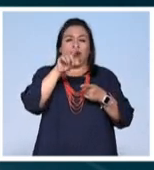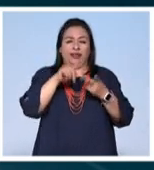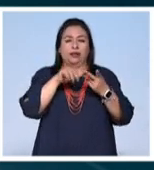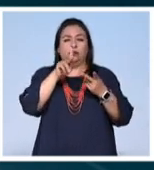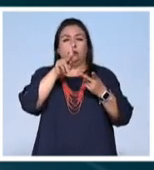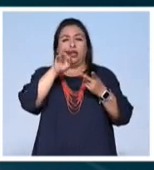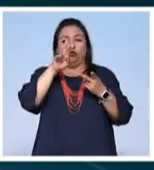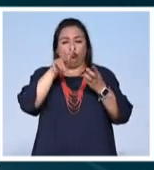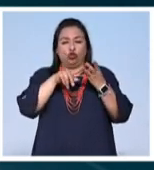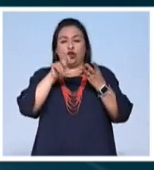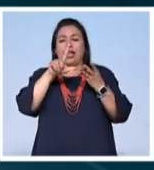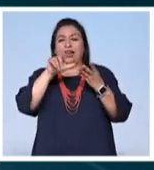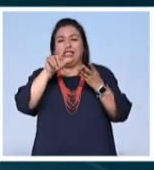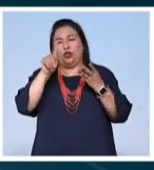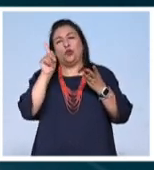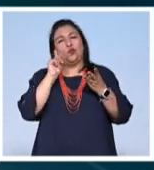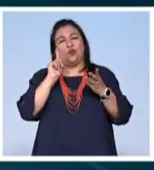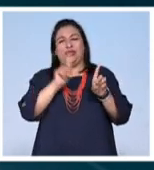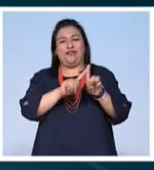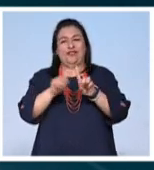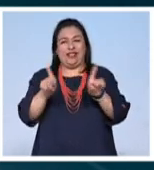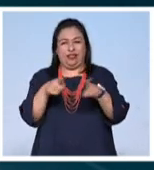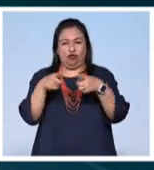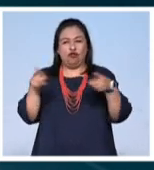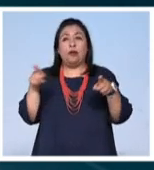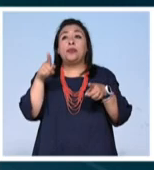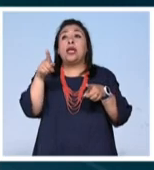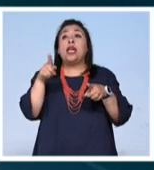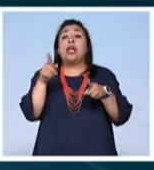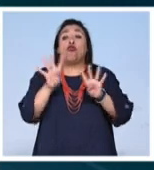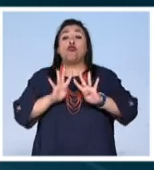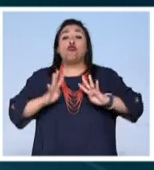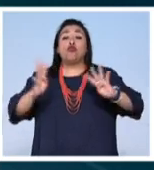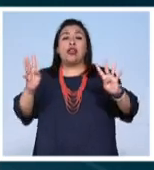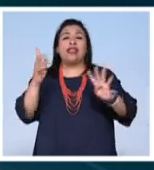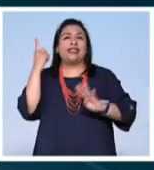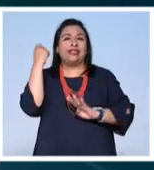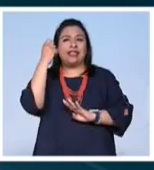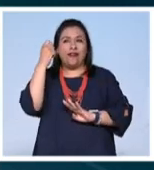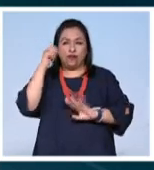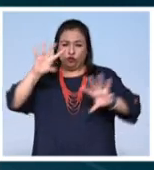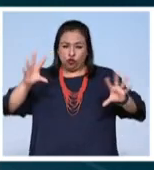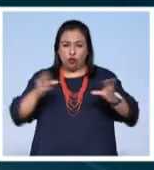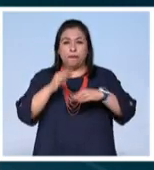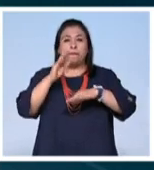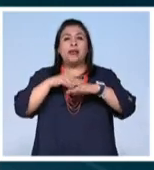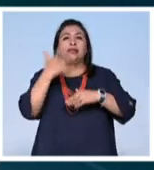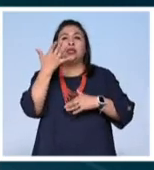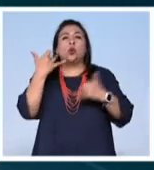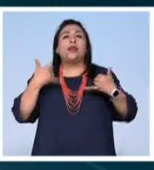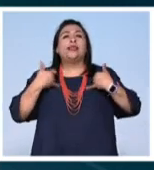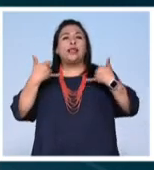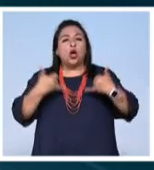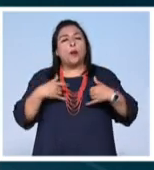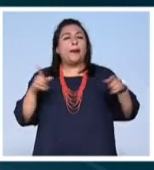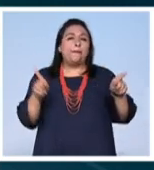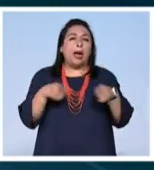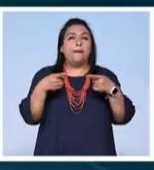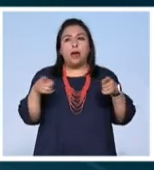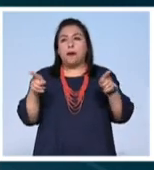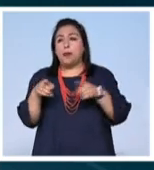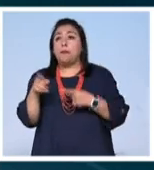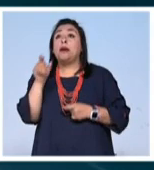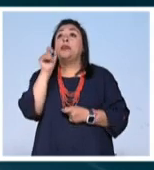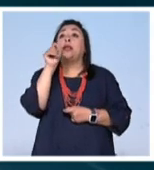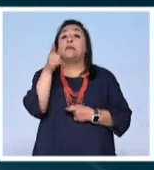de la Orquesta Filarmónica de Tabasco compuesta por más de 50 jóvenes y también